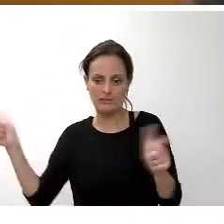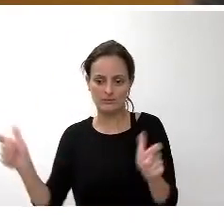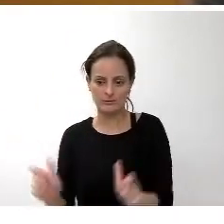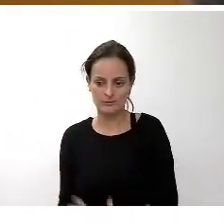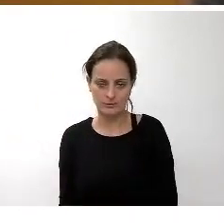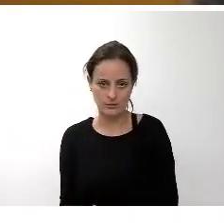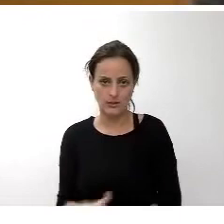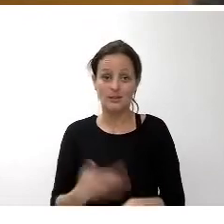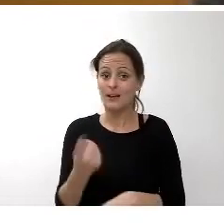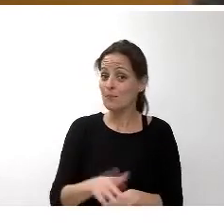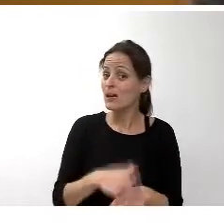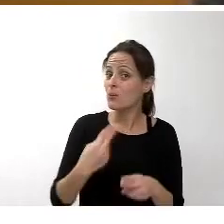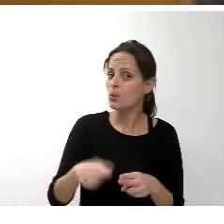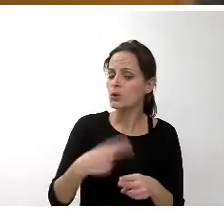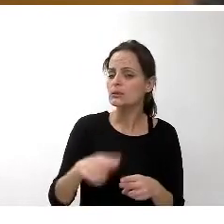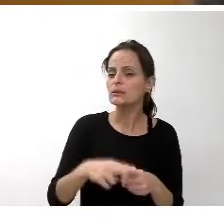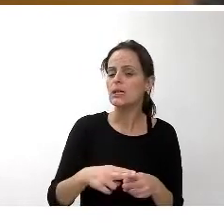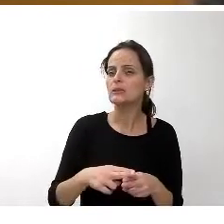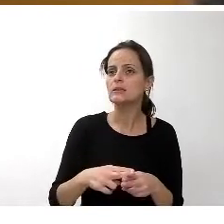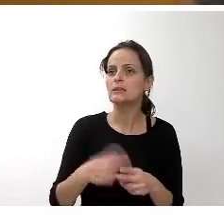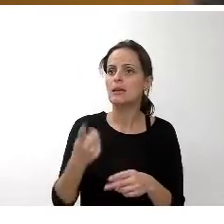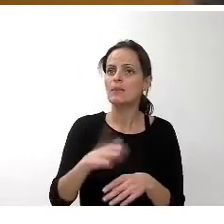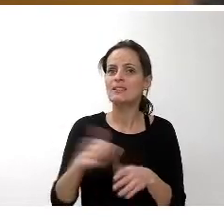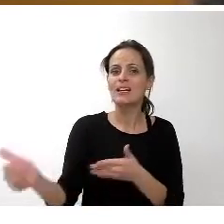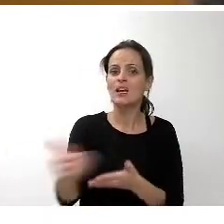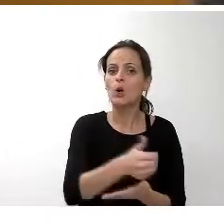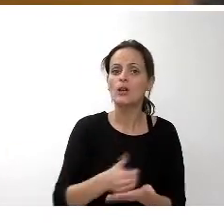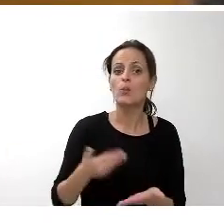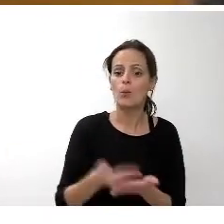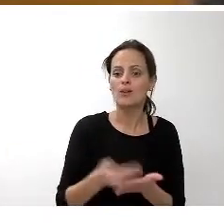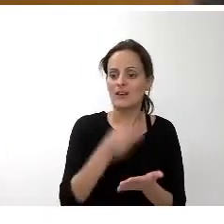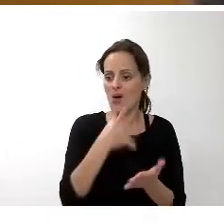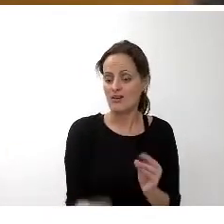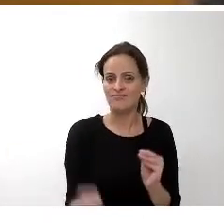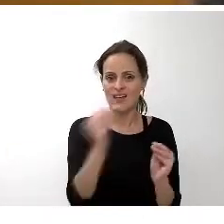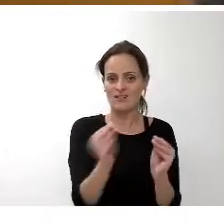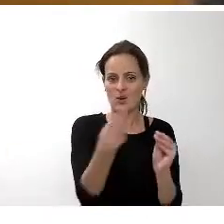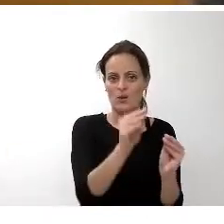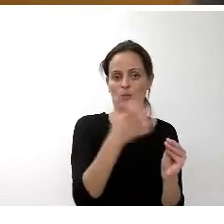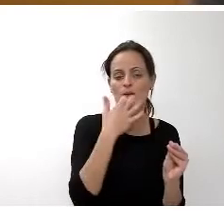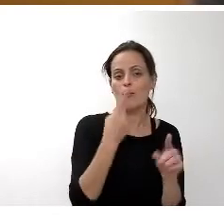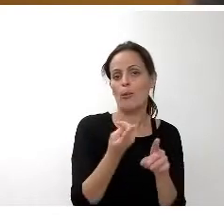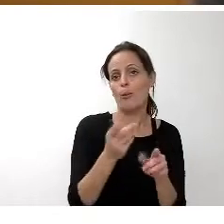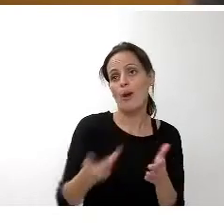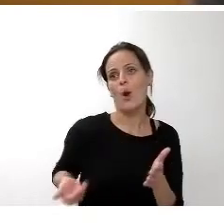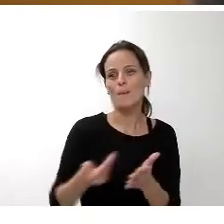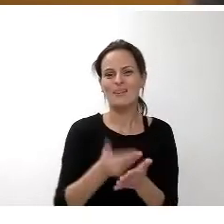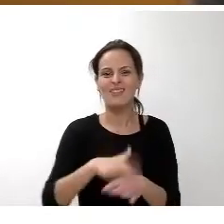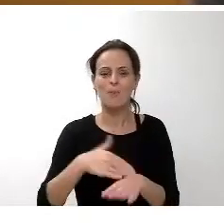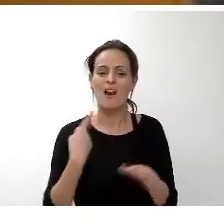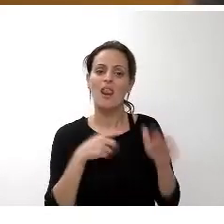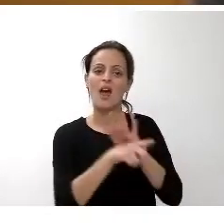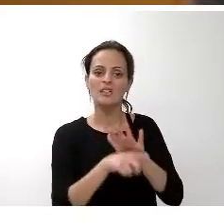intervención se han hecho se han recogido propuestas que se han incorporado respecto a las encomiendas de gestión como cuestiones más